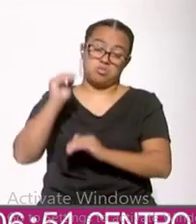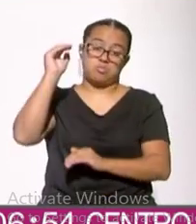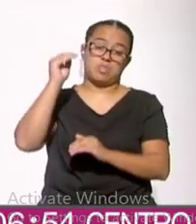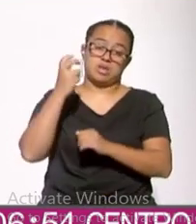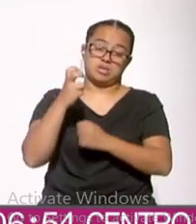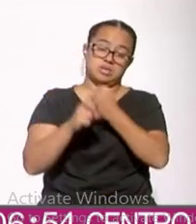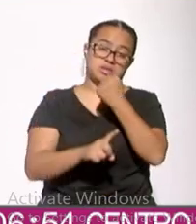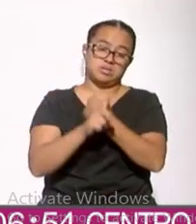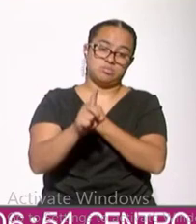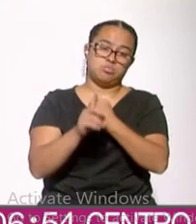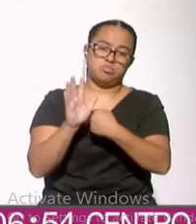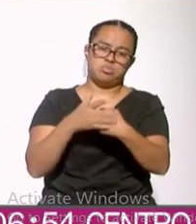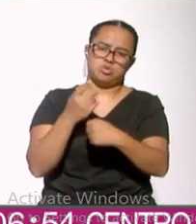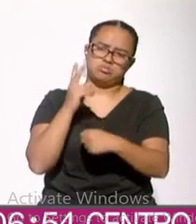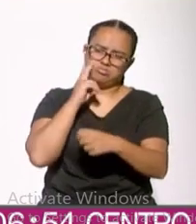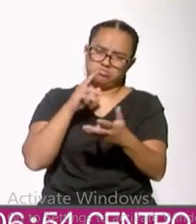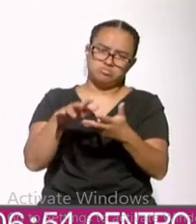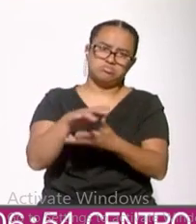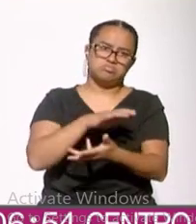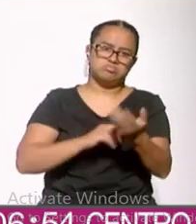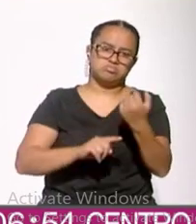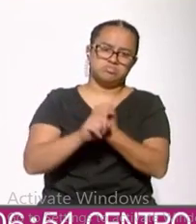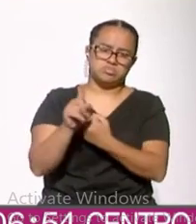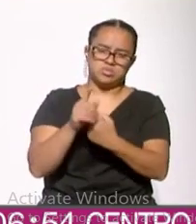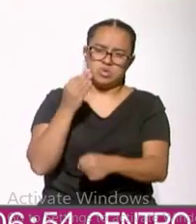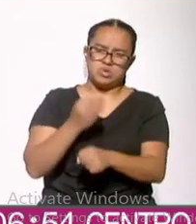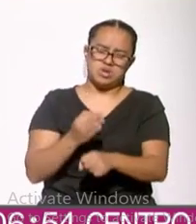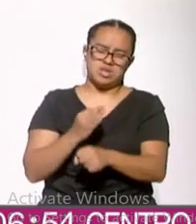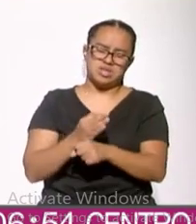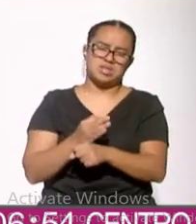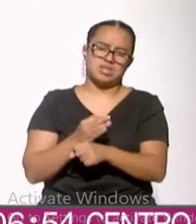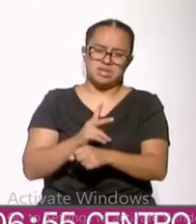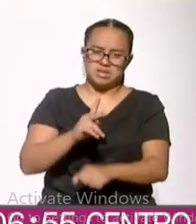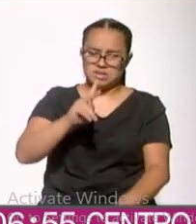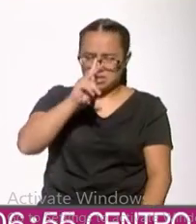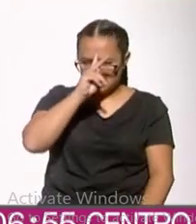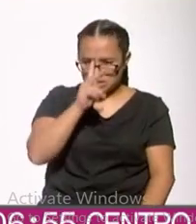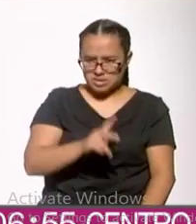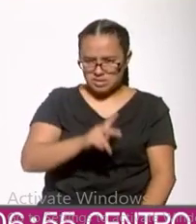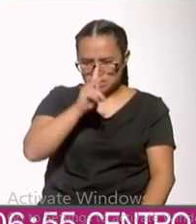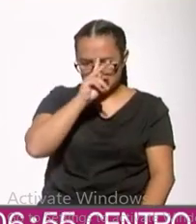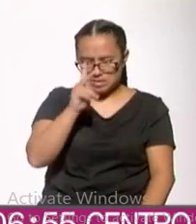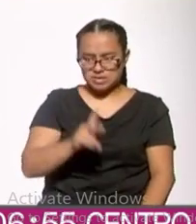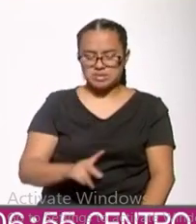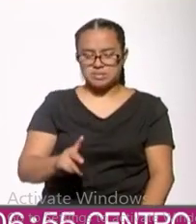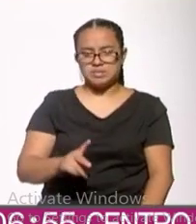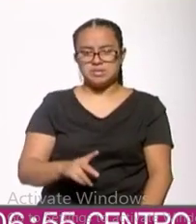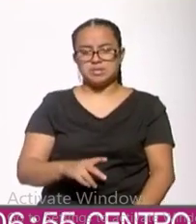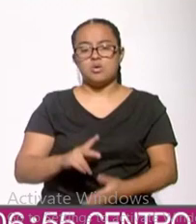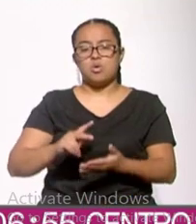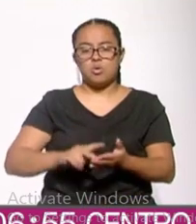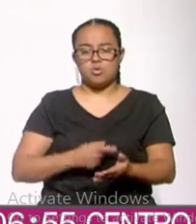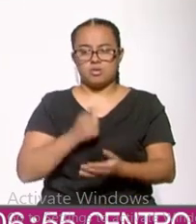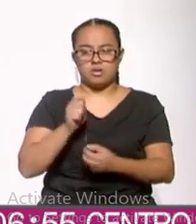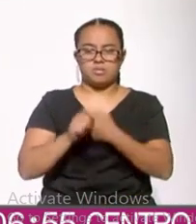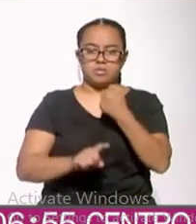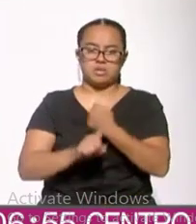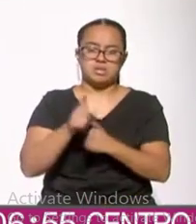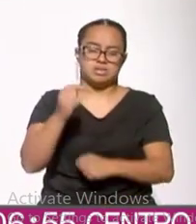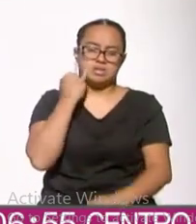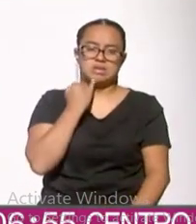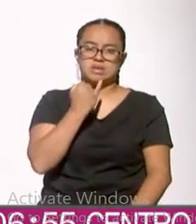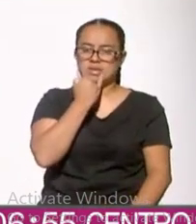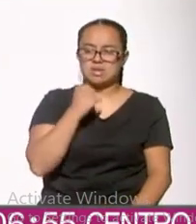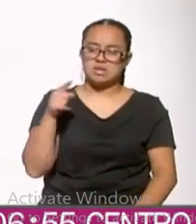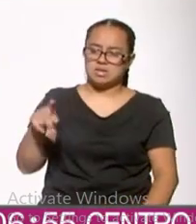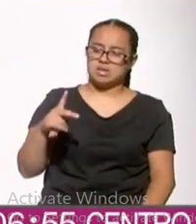dada la cobertura mediática y el drama que ha implicado la activación nuevamente del conflicto entre Israel